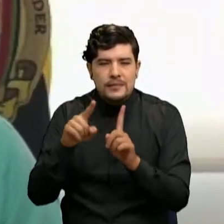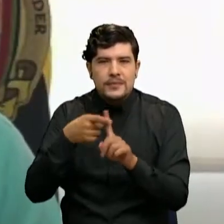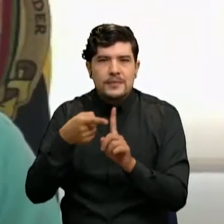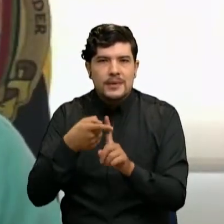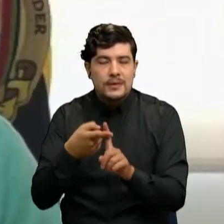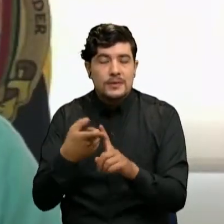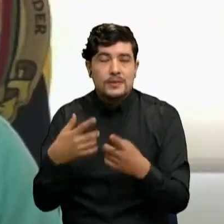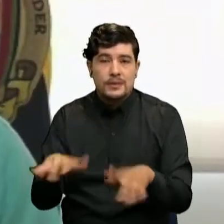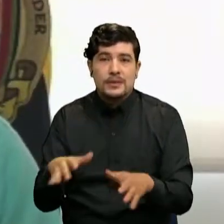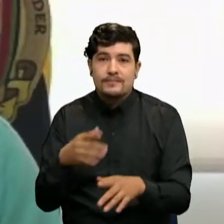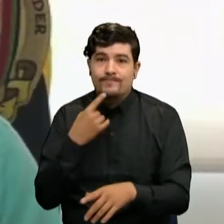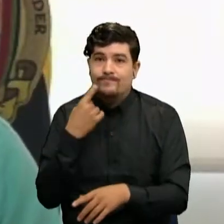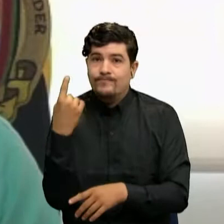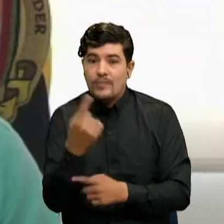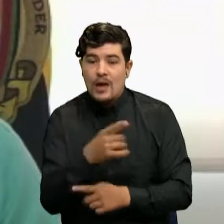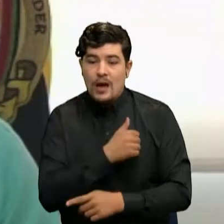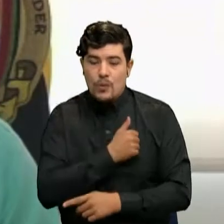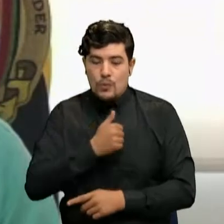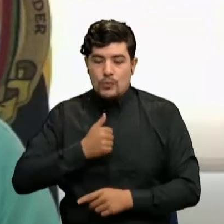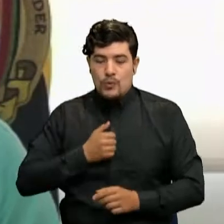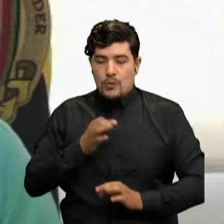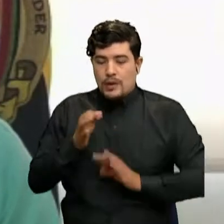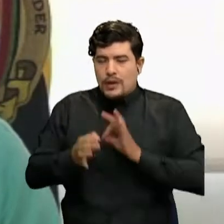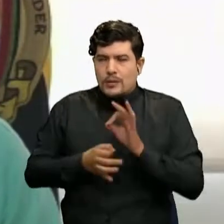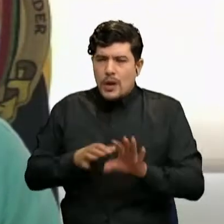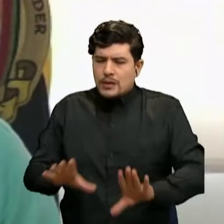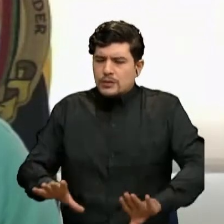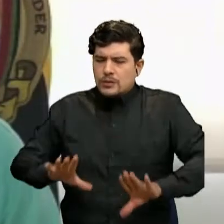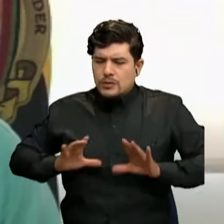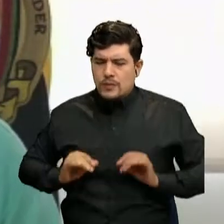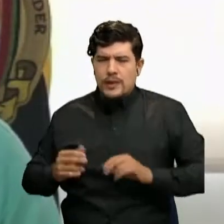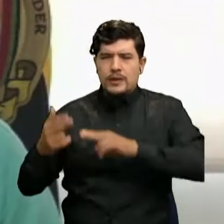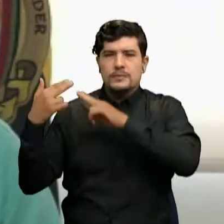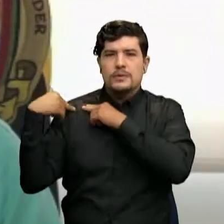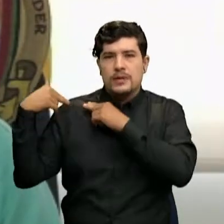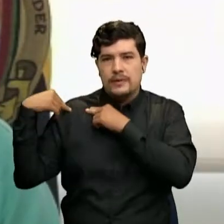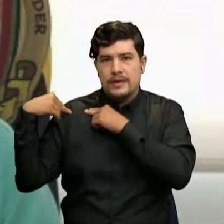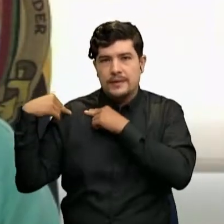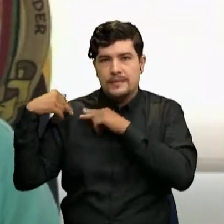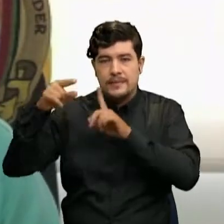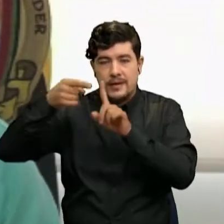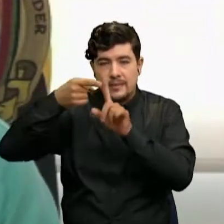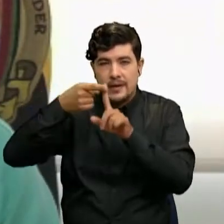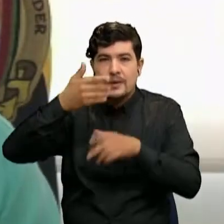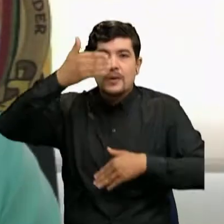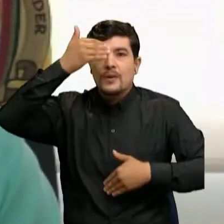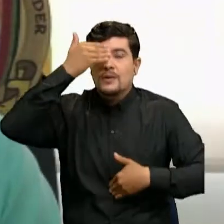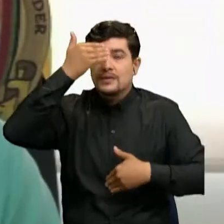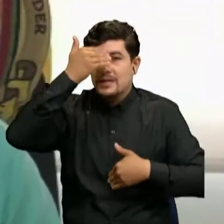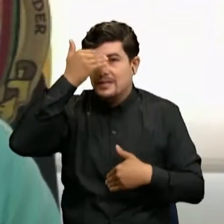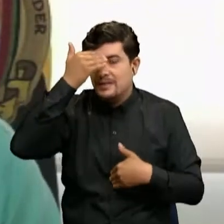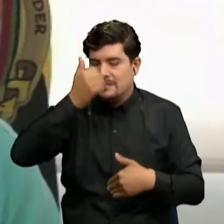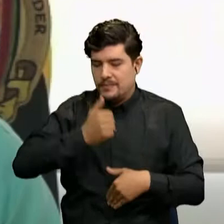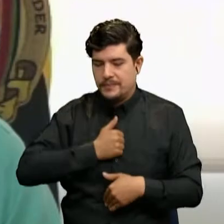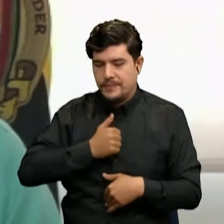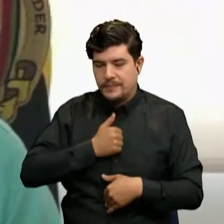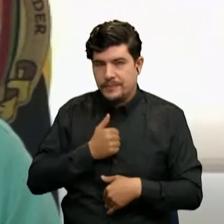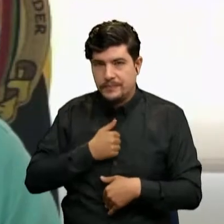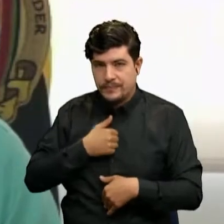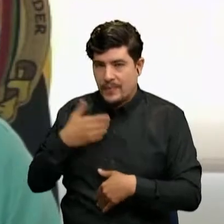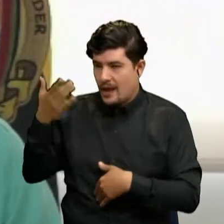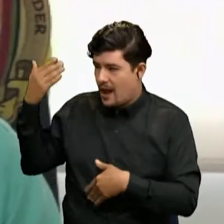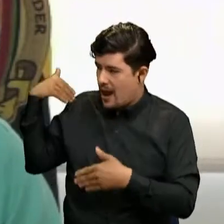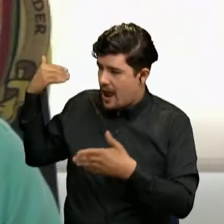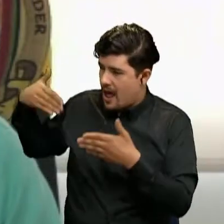autocuidado. Nosotros como ciudadanos, como santandereanos, si nosotros no tomamos conciencia frente a esta situación, frente a lo que hemos venido